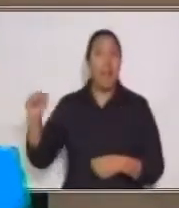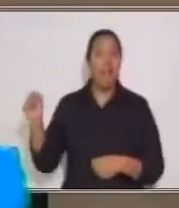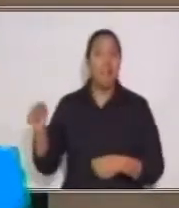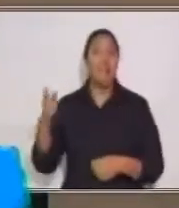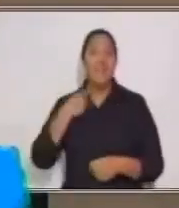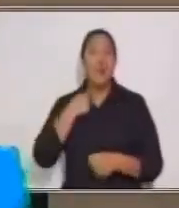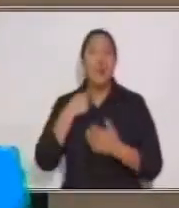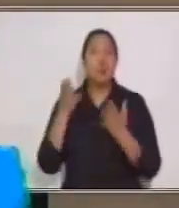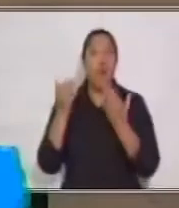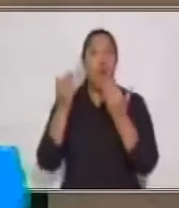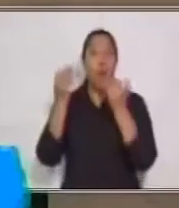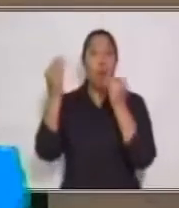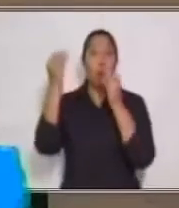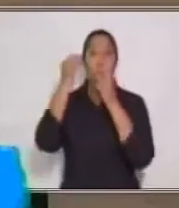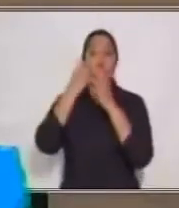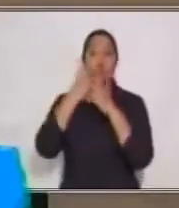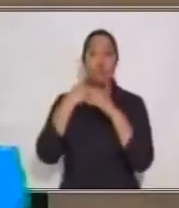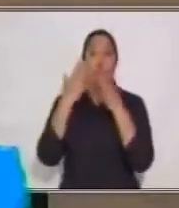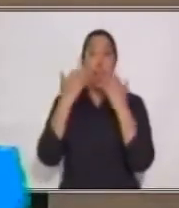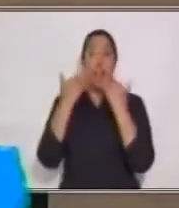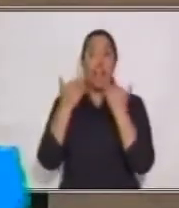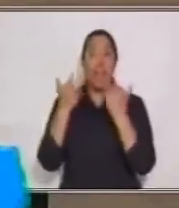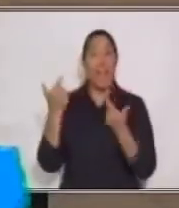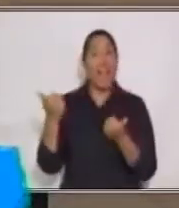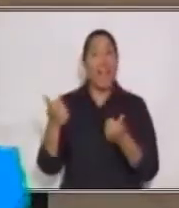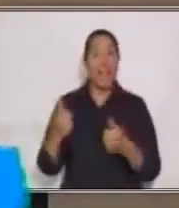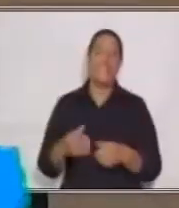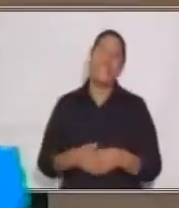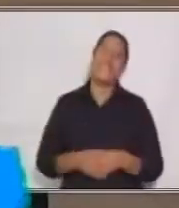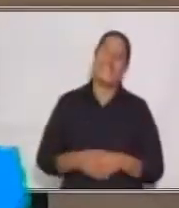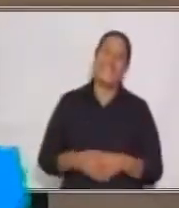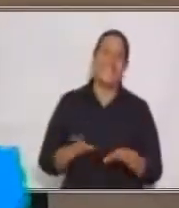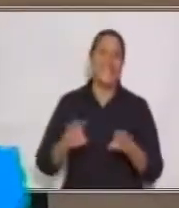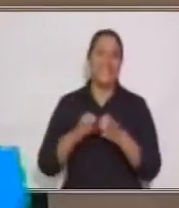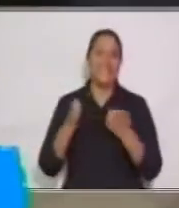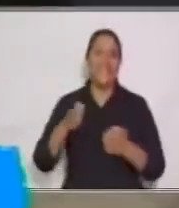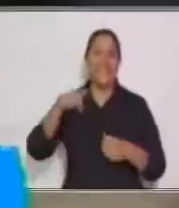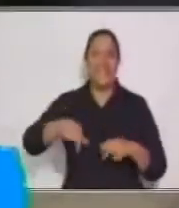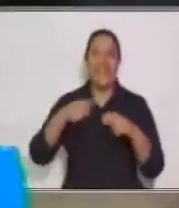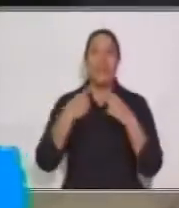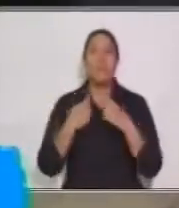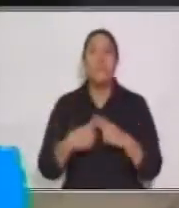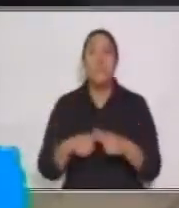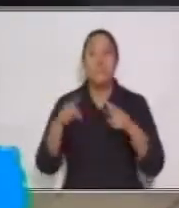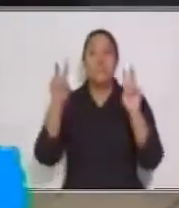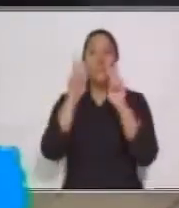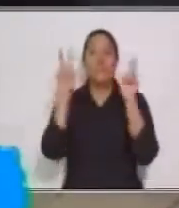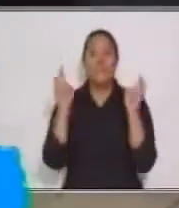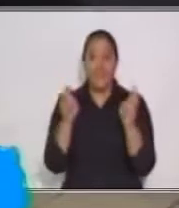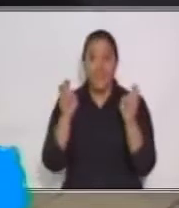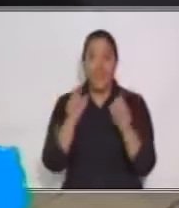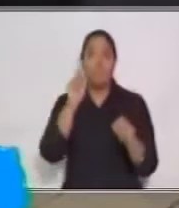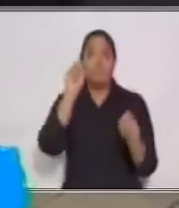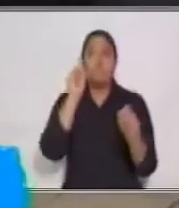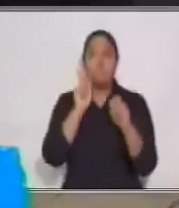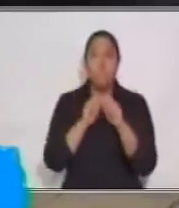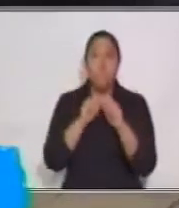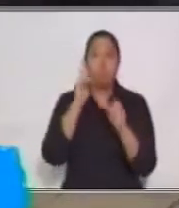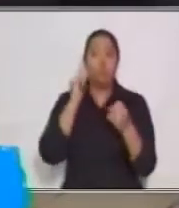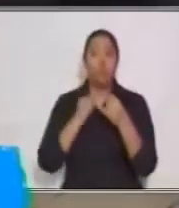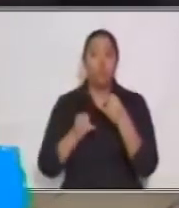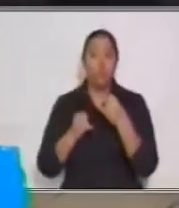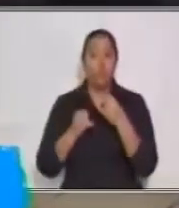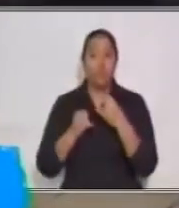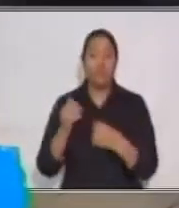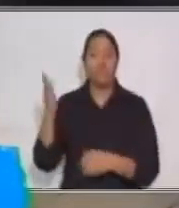comió todita. Muy bien. Entonces, vamos a iniciar con nuestro tema, el punto final. Aquí,